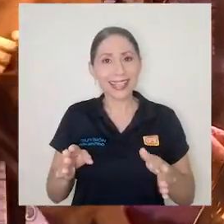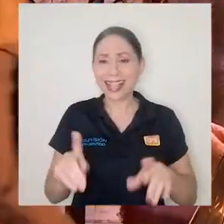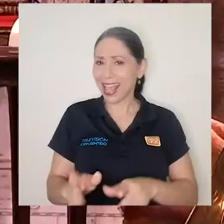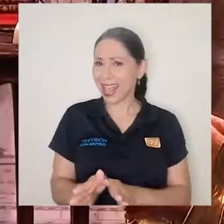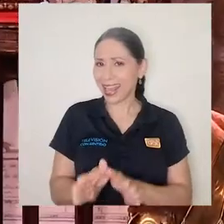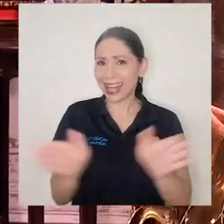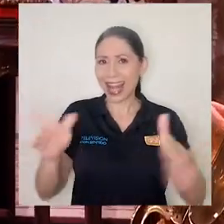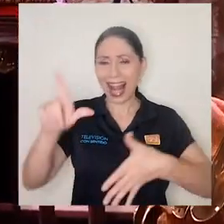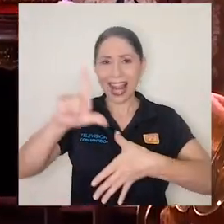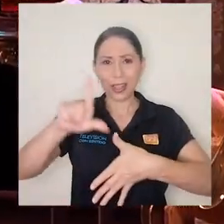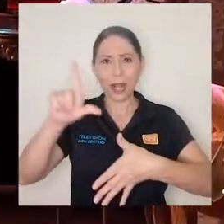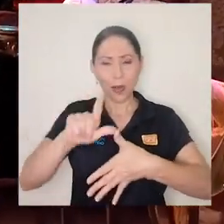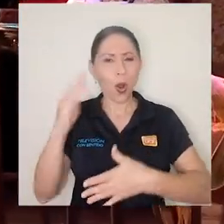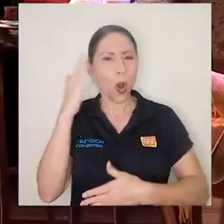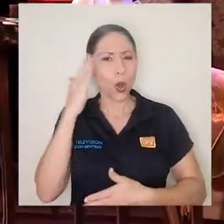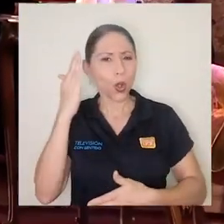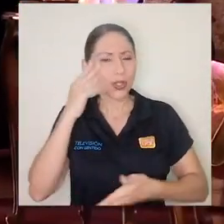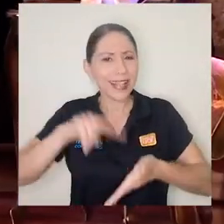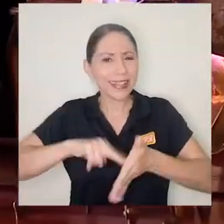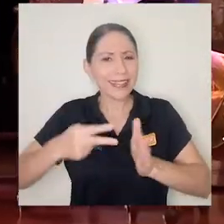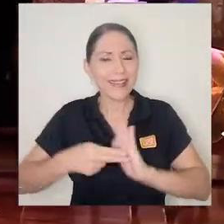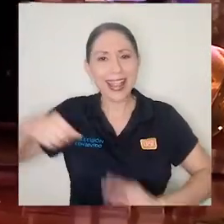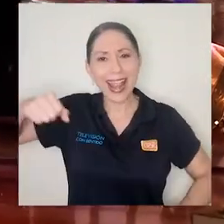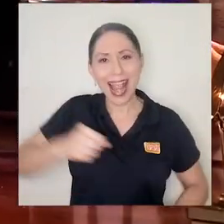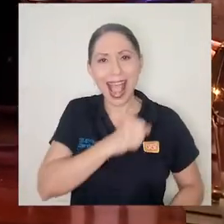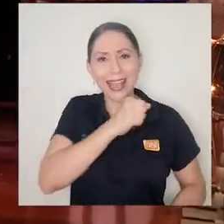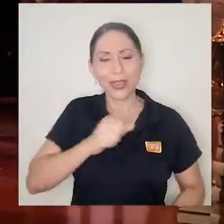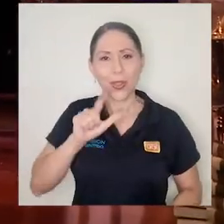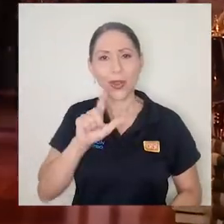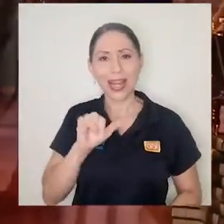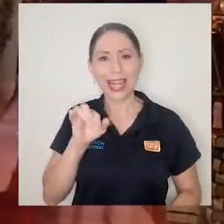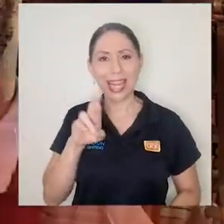conozca un poco más de lo que es el canto lírico.